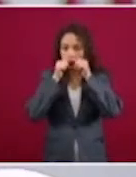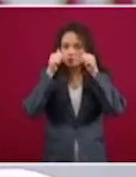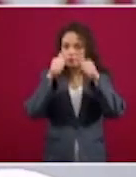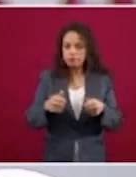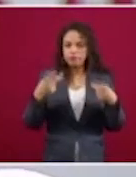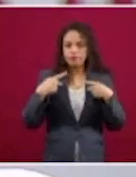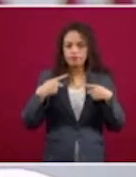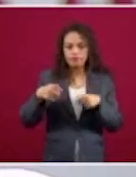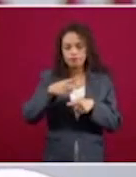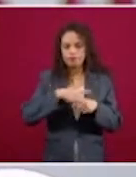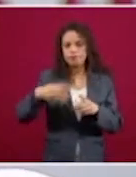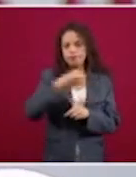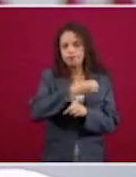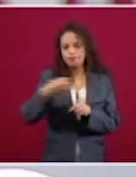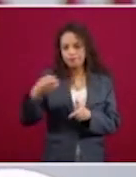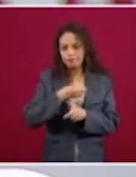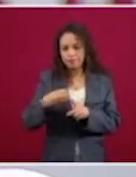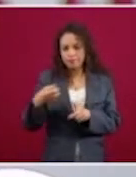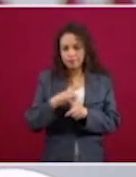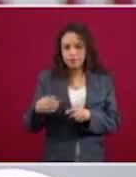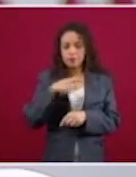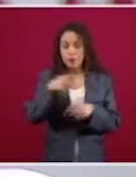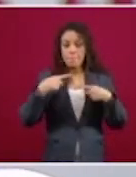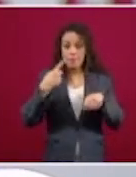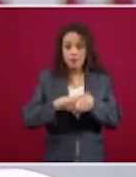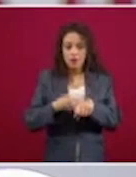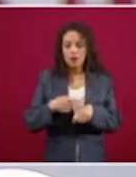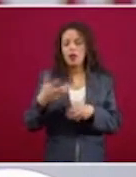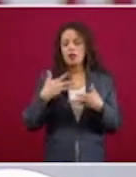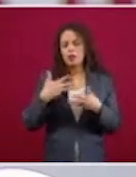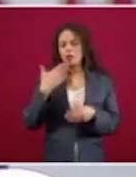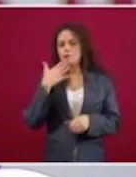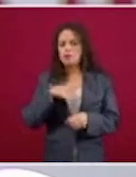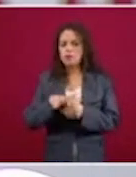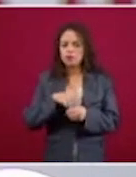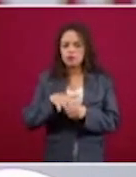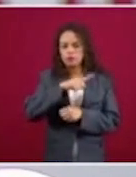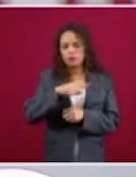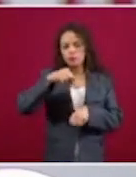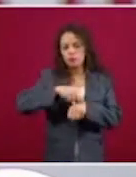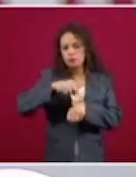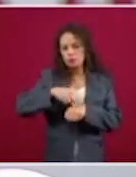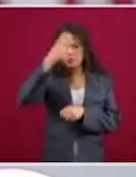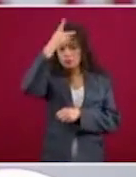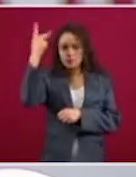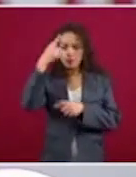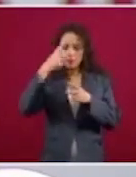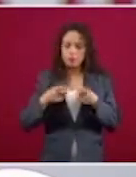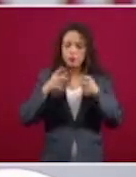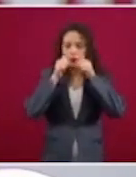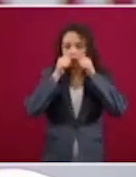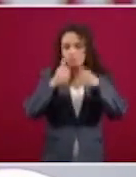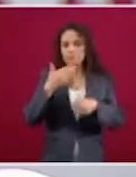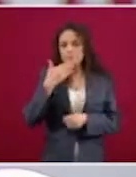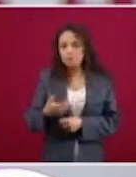que todos nuestros pacientes tengan los médicos que necesitan para su atención. Ante ello, hacemos un profundo llamado, un atento y